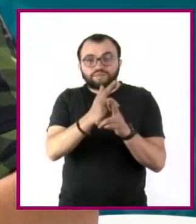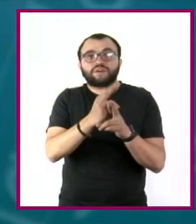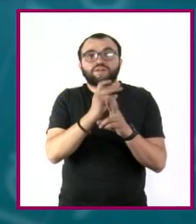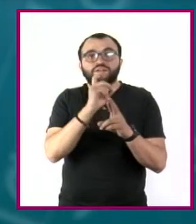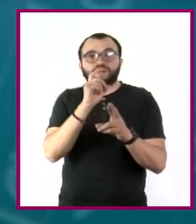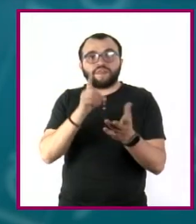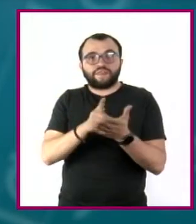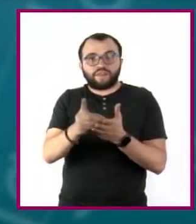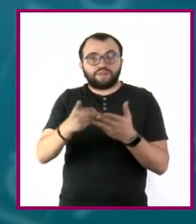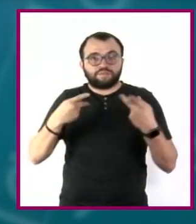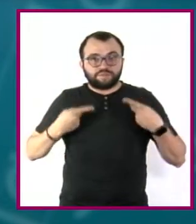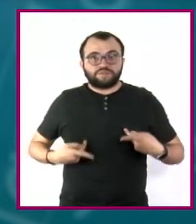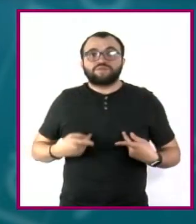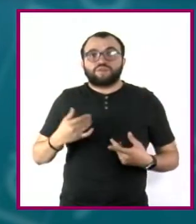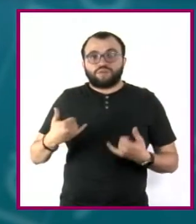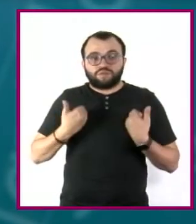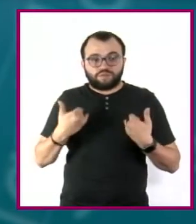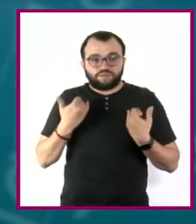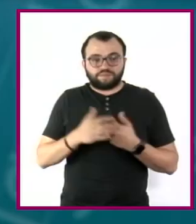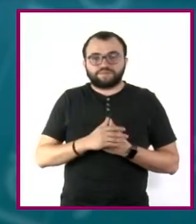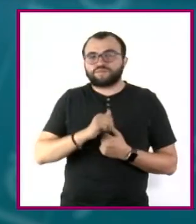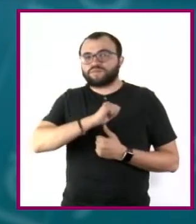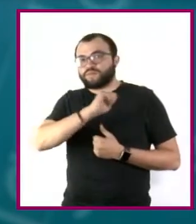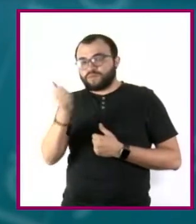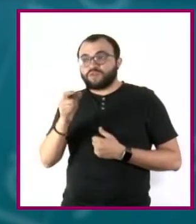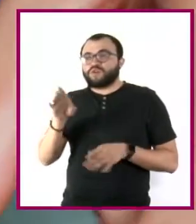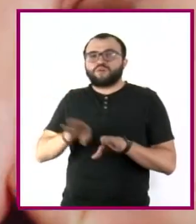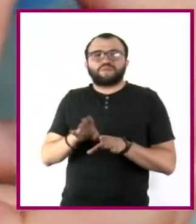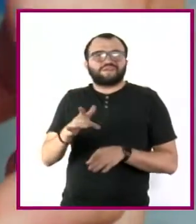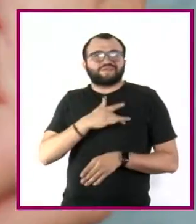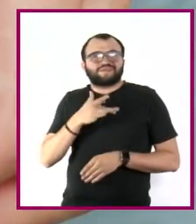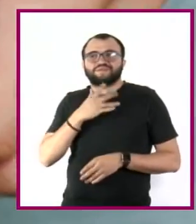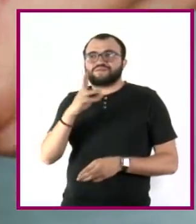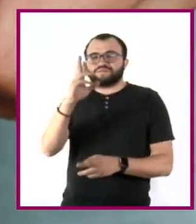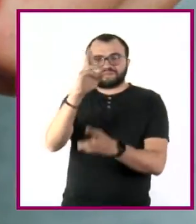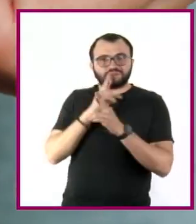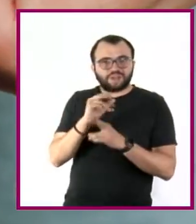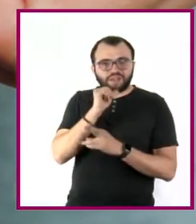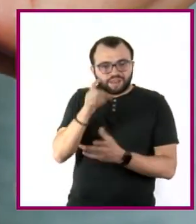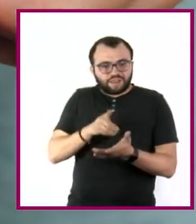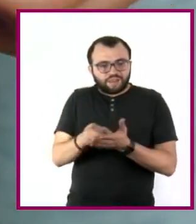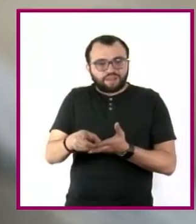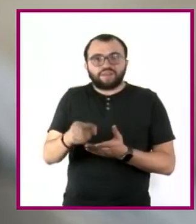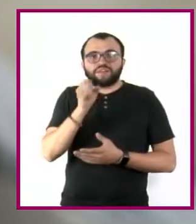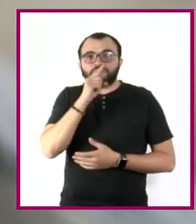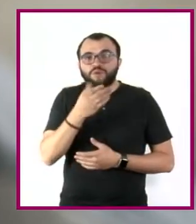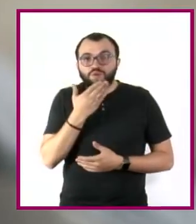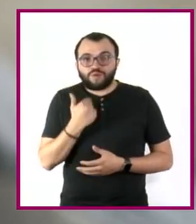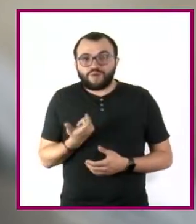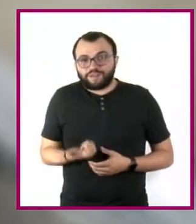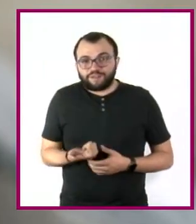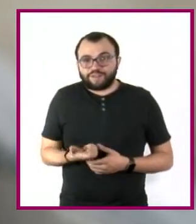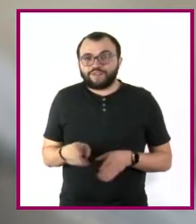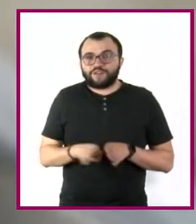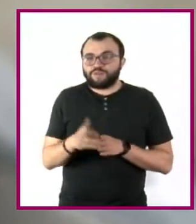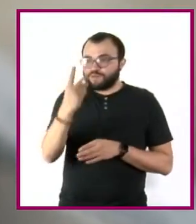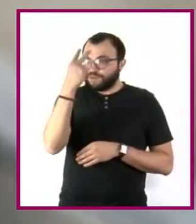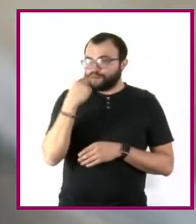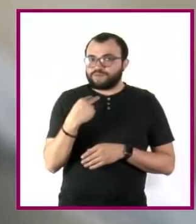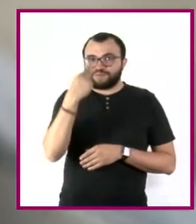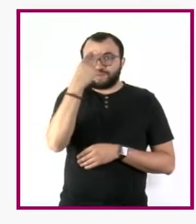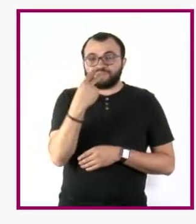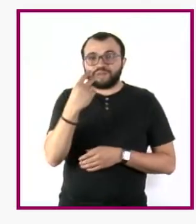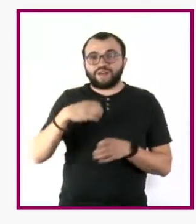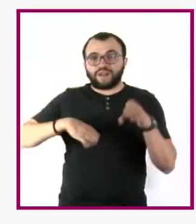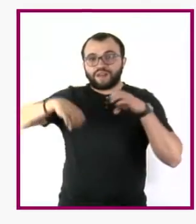jóvenes. Entre otros motivos de sentir que sus derechos no son respetados, se encuentran el no tener dinero, la apariencia física, la edad